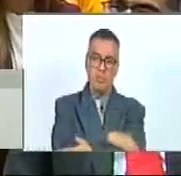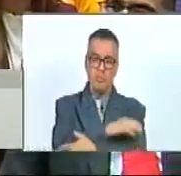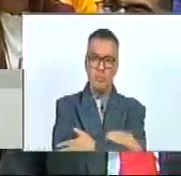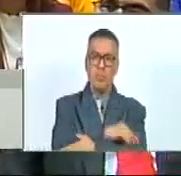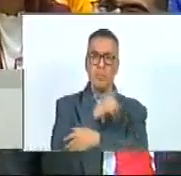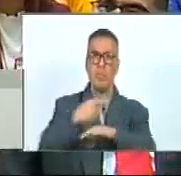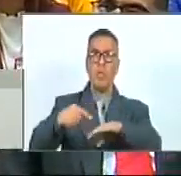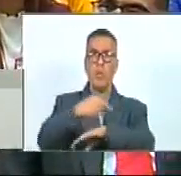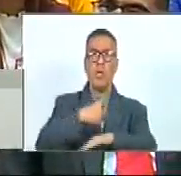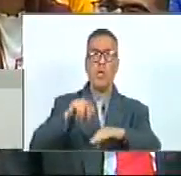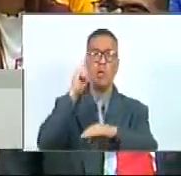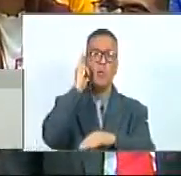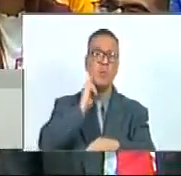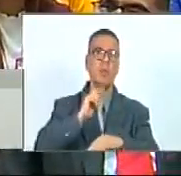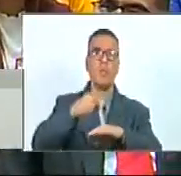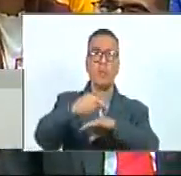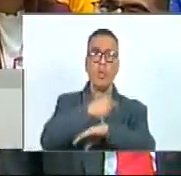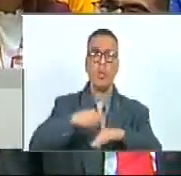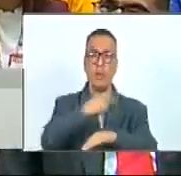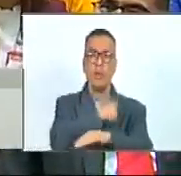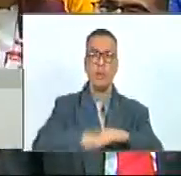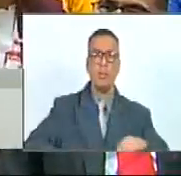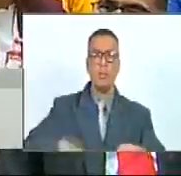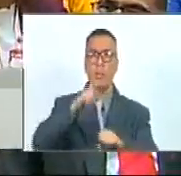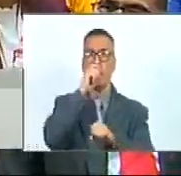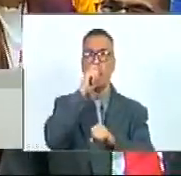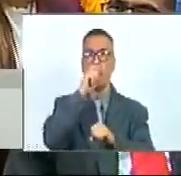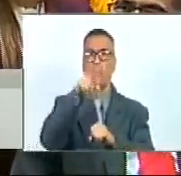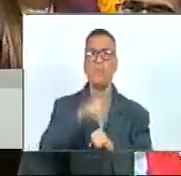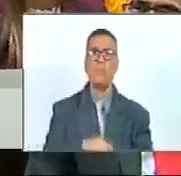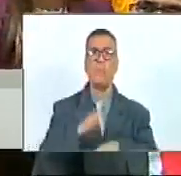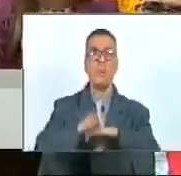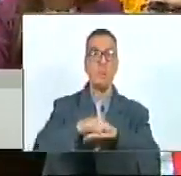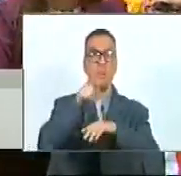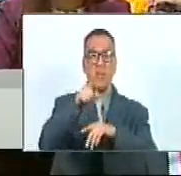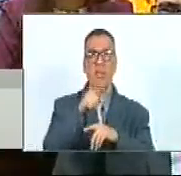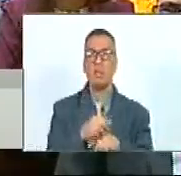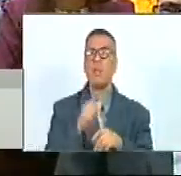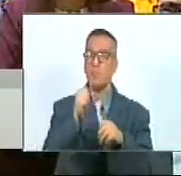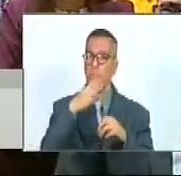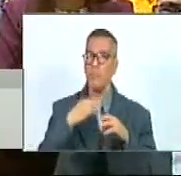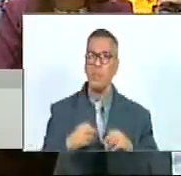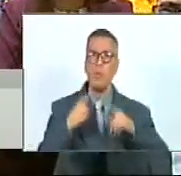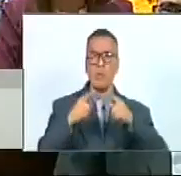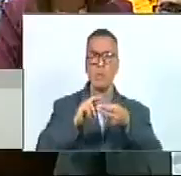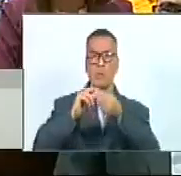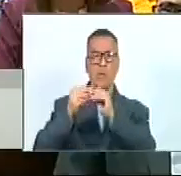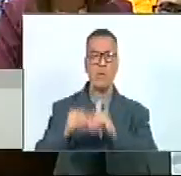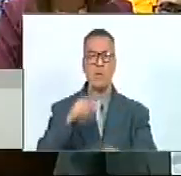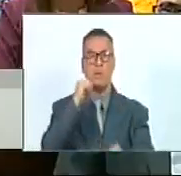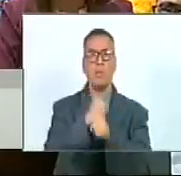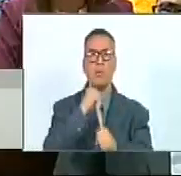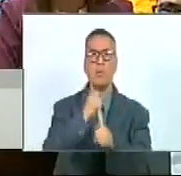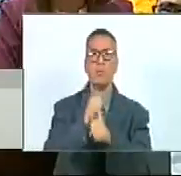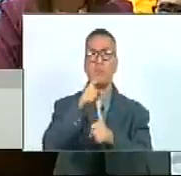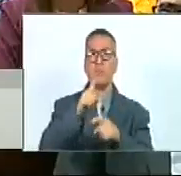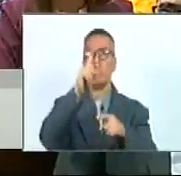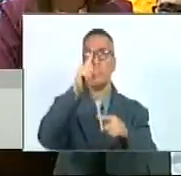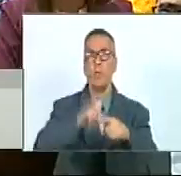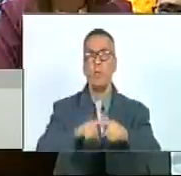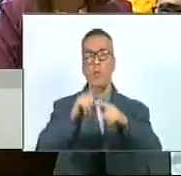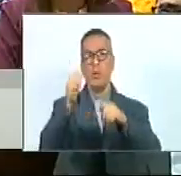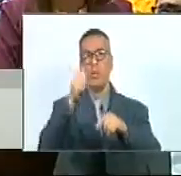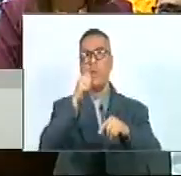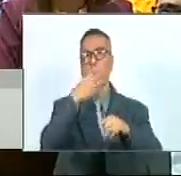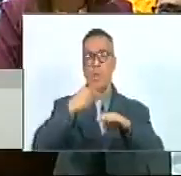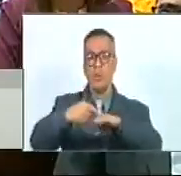al gobierno bolivariano al gobierno del presidente Nicolás Maduro por esta excelente herramienta de trabajo que es el 1x10 para